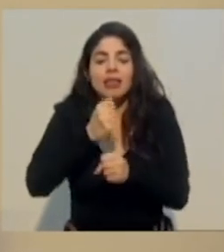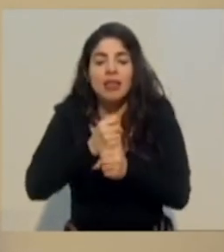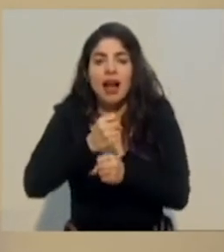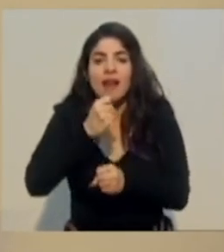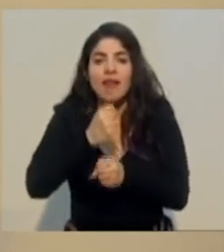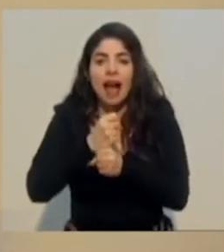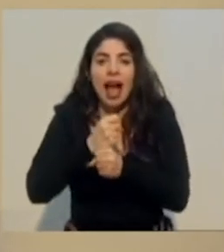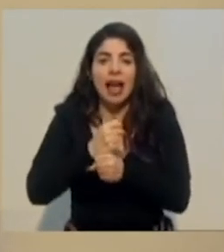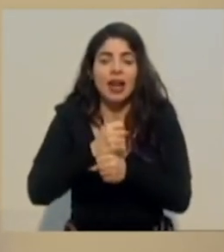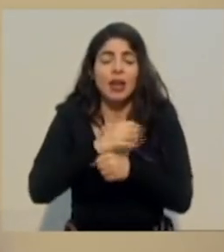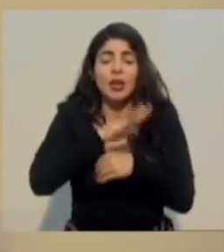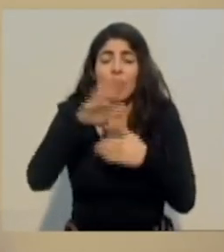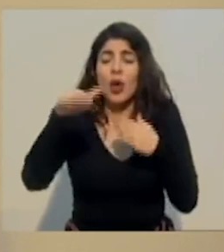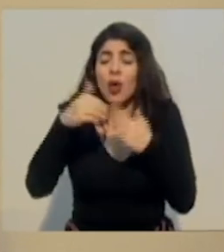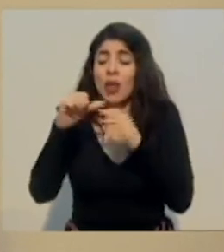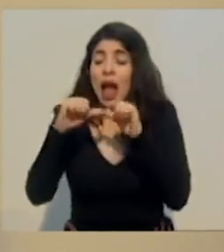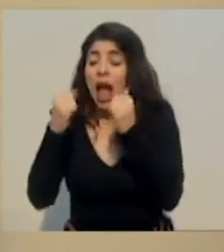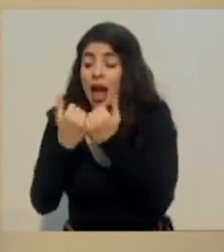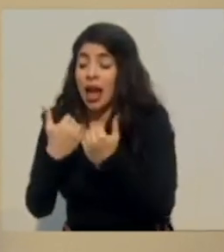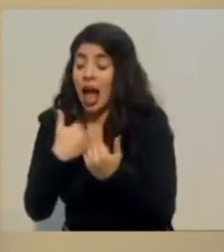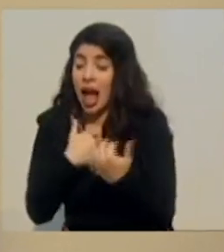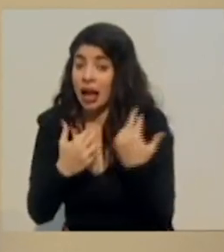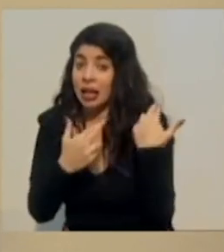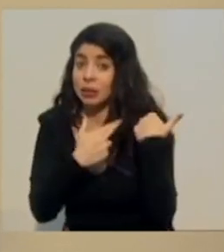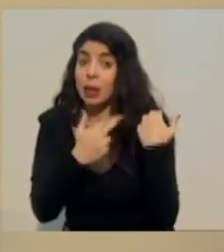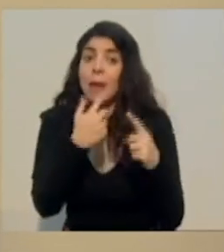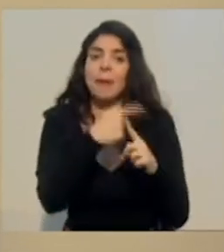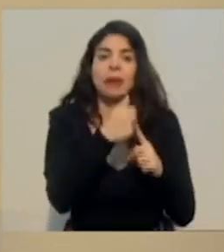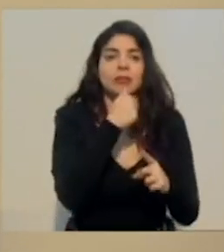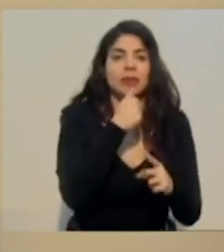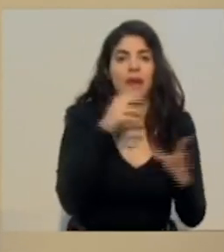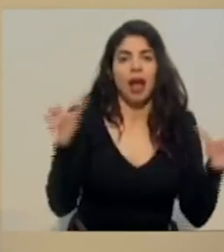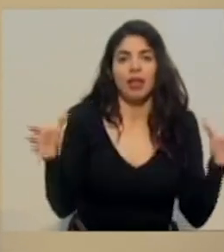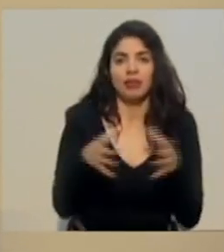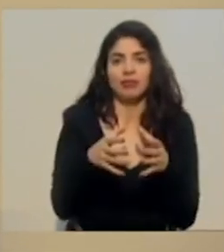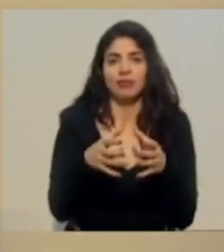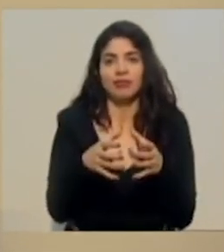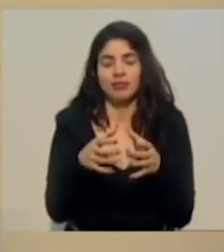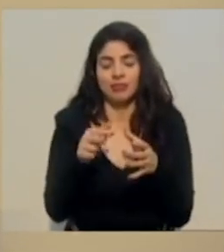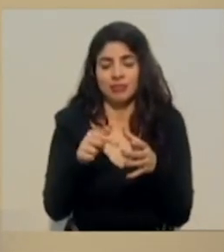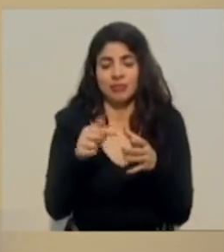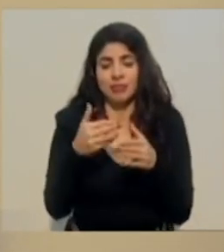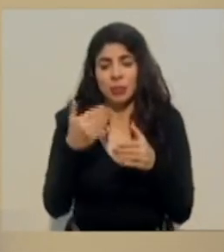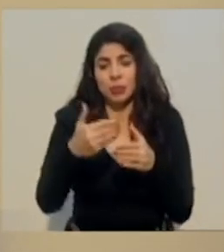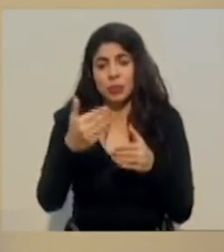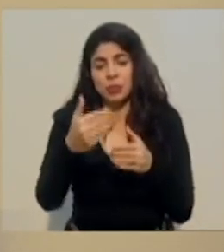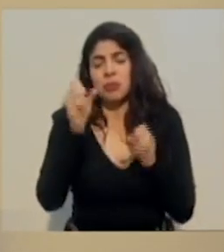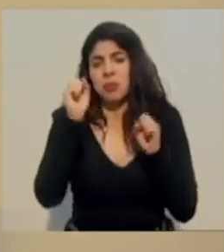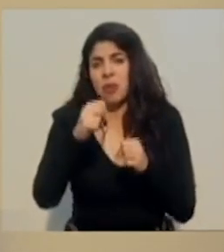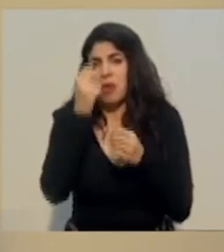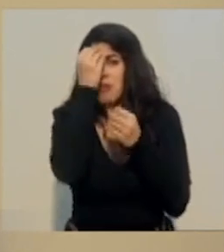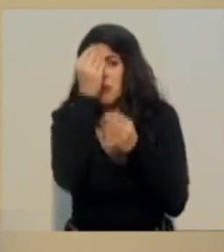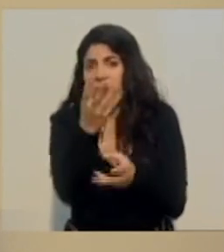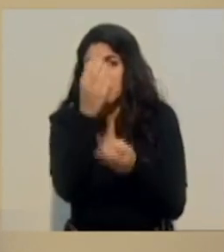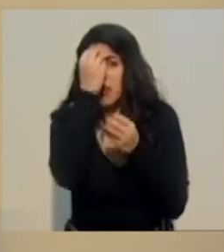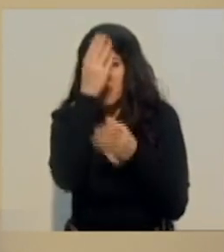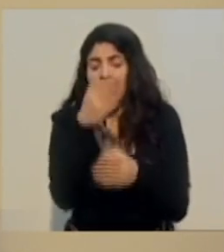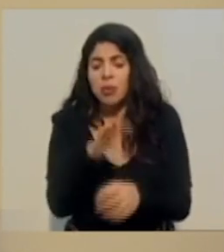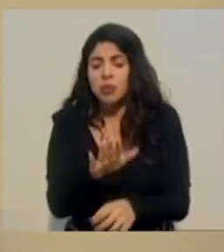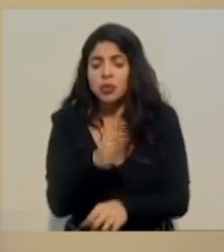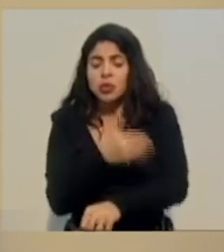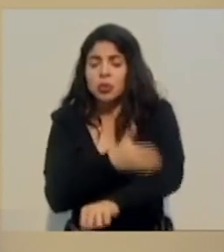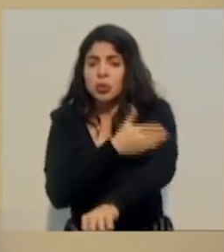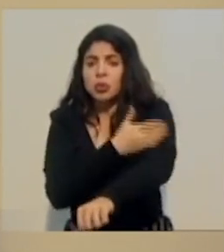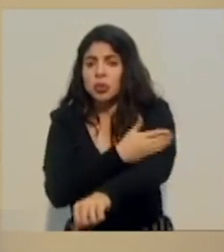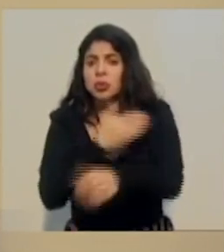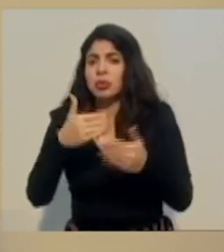todos los sectores que tienen responsabilidad, más sector privado. Yo auguro que vamos a ir dando informes sobre estos avances en los